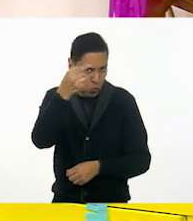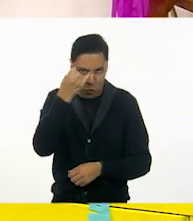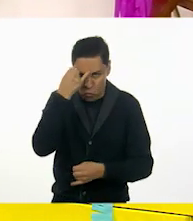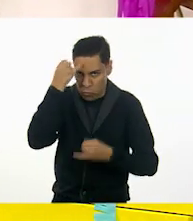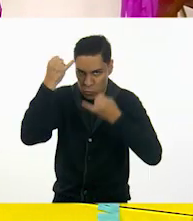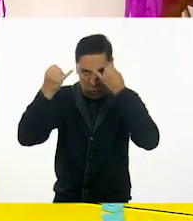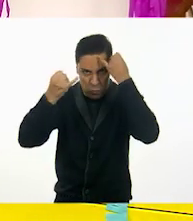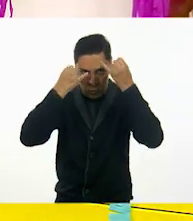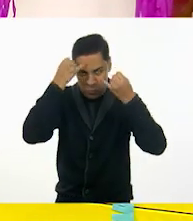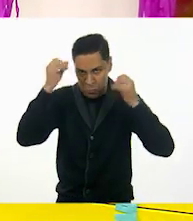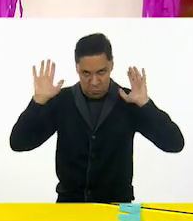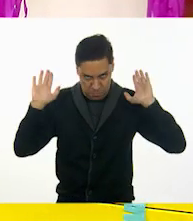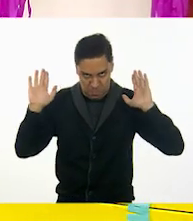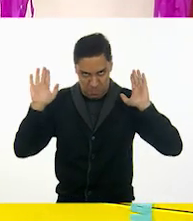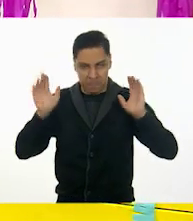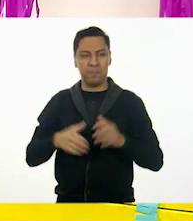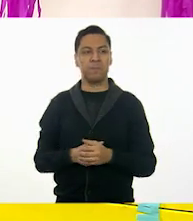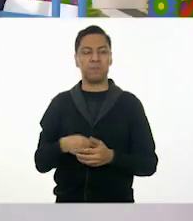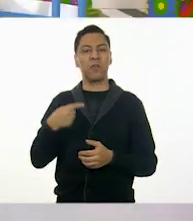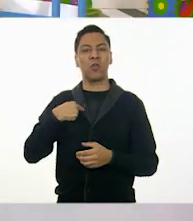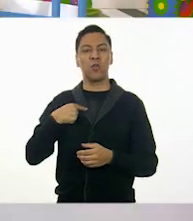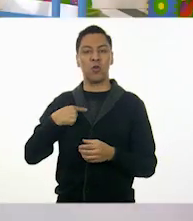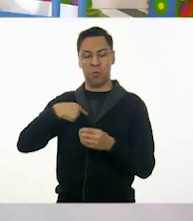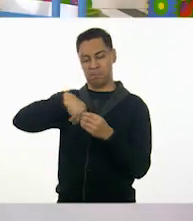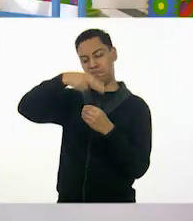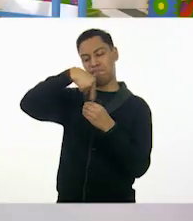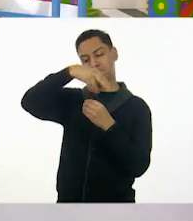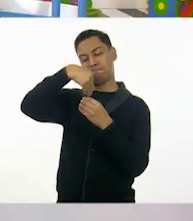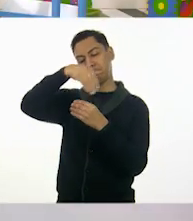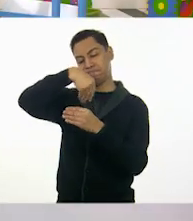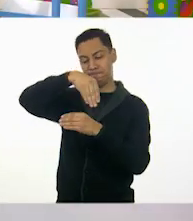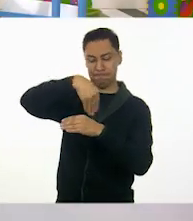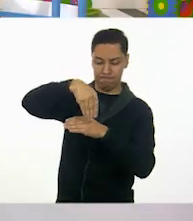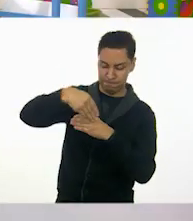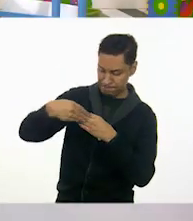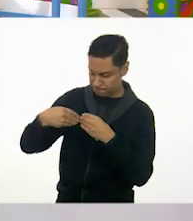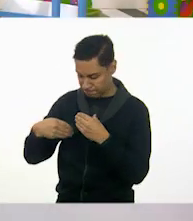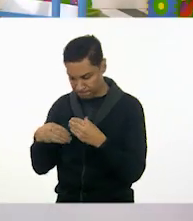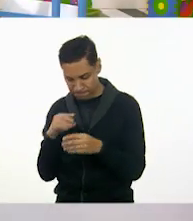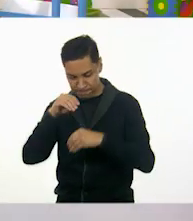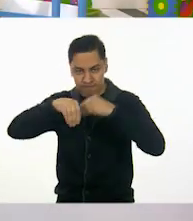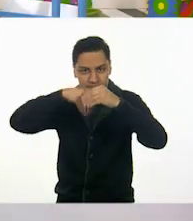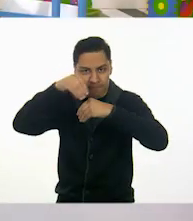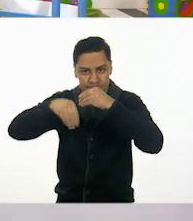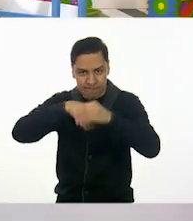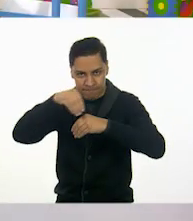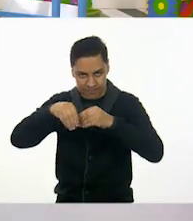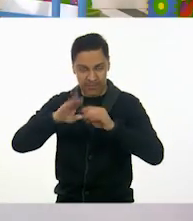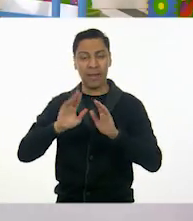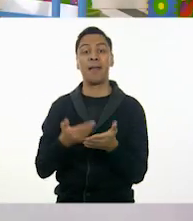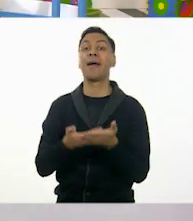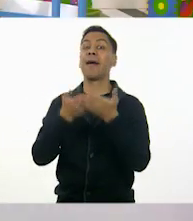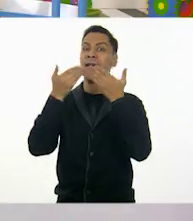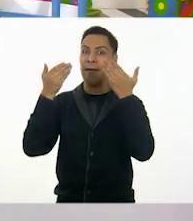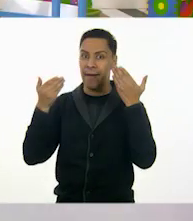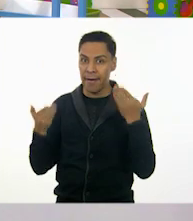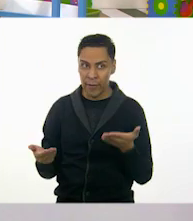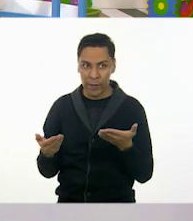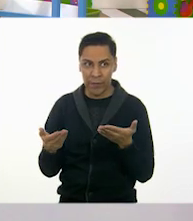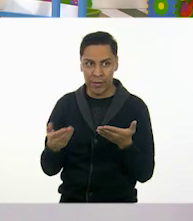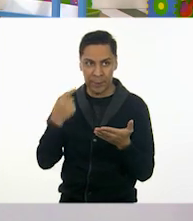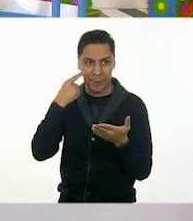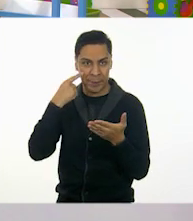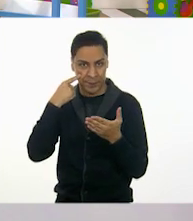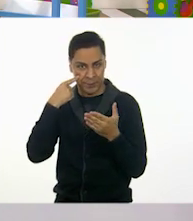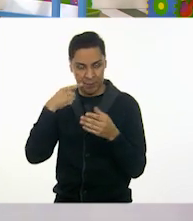quiera, ¿verdad? Mira, yo voy a ir adornando a uno. Muy bien. Ahora. ¿Para qué? Vamos a hacer unas pestañas en la